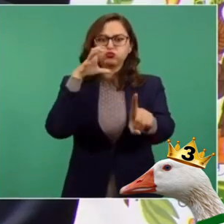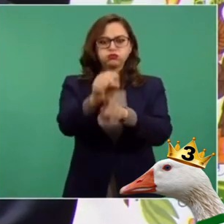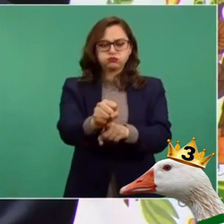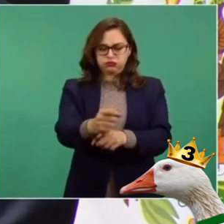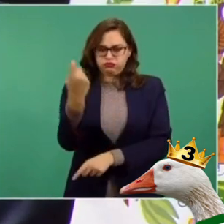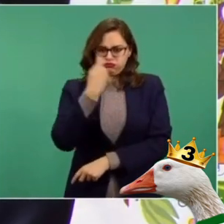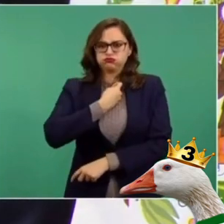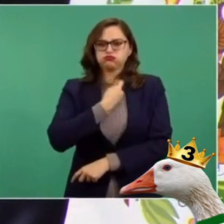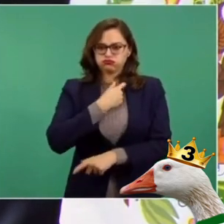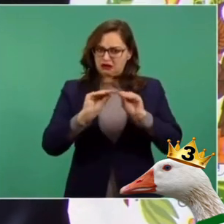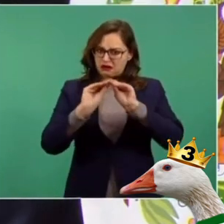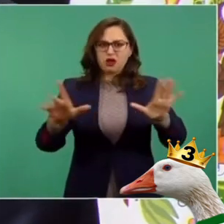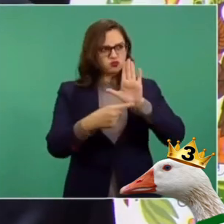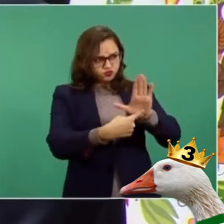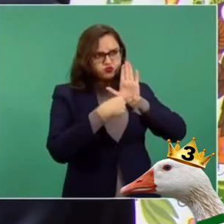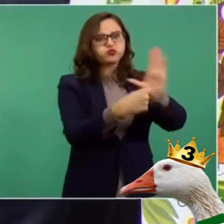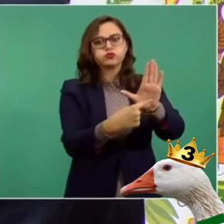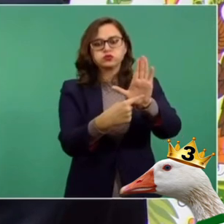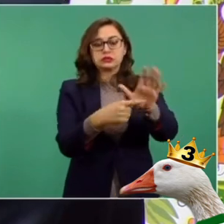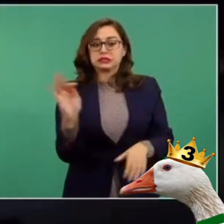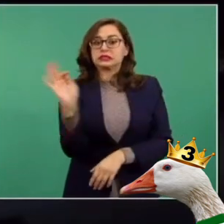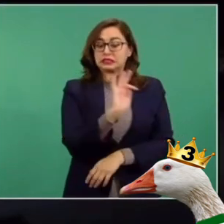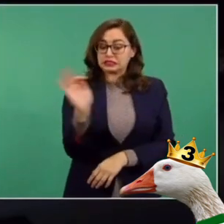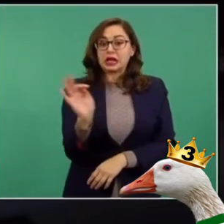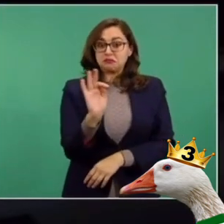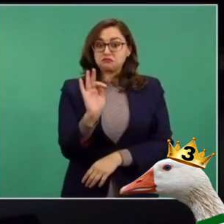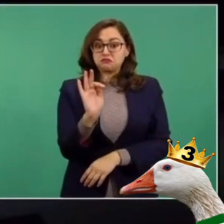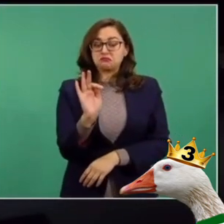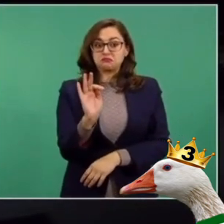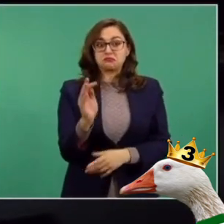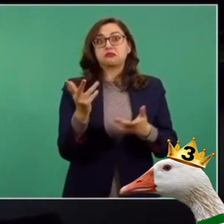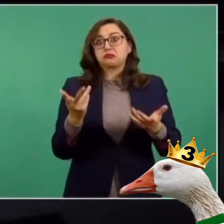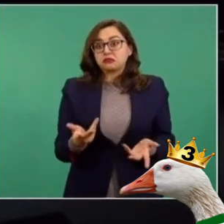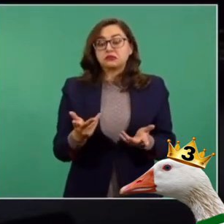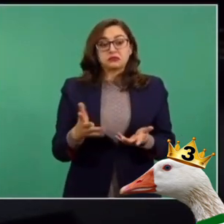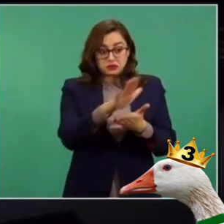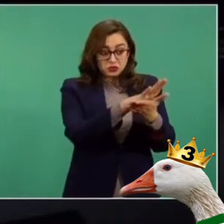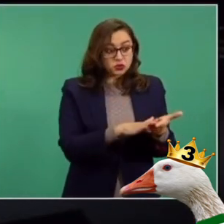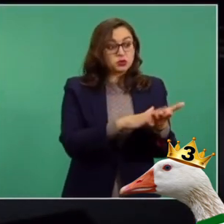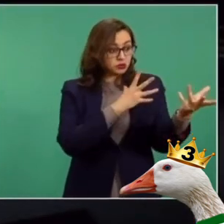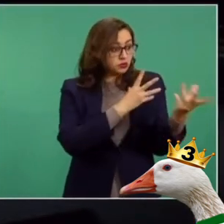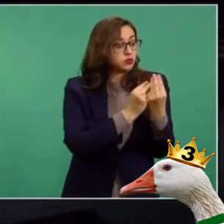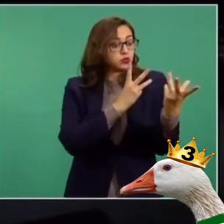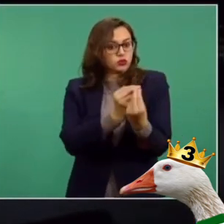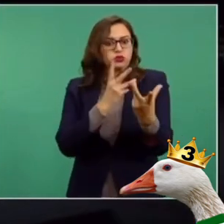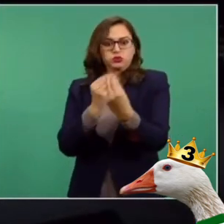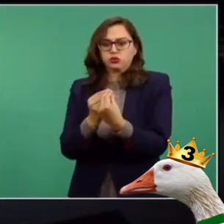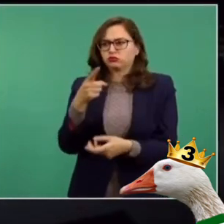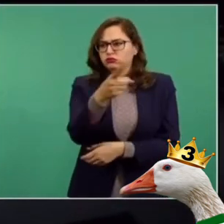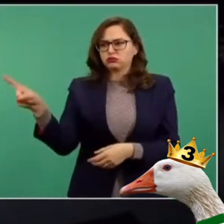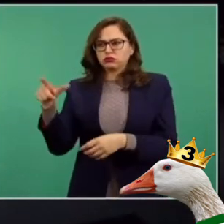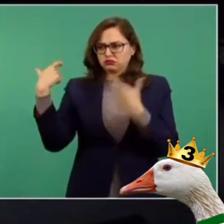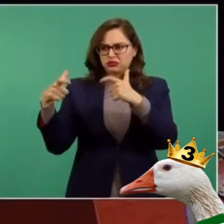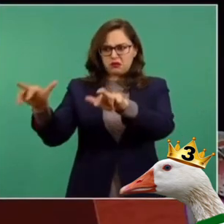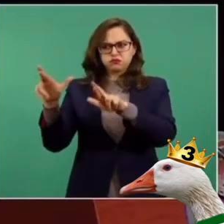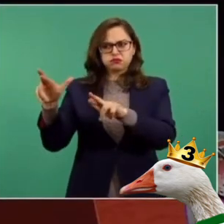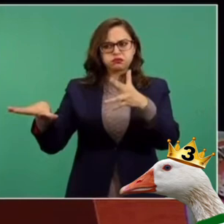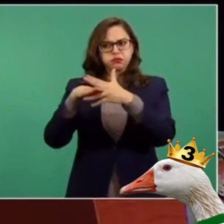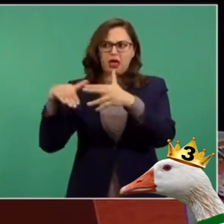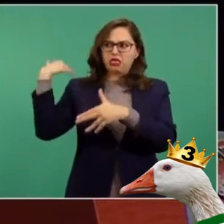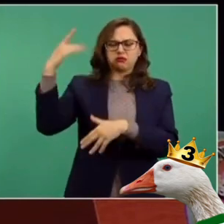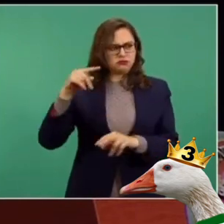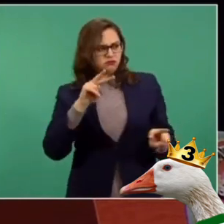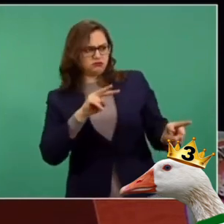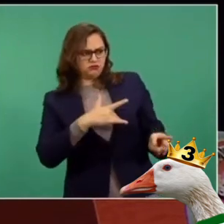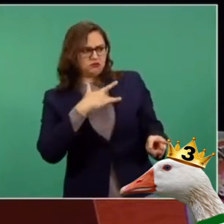mantendremos identidad. Y ello puede significar simpatía, no solo de los de abajo, sino también de la gente lúcida y humana, de la clase